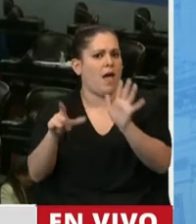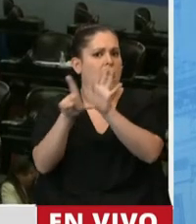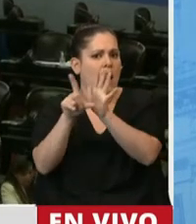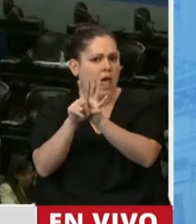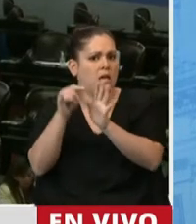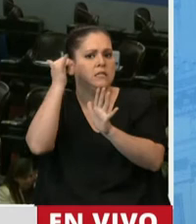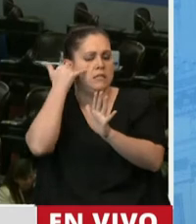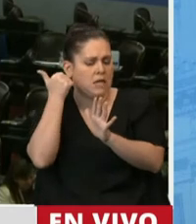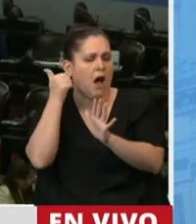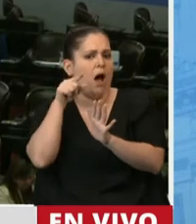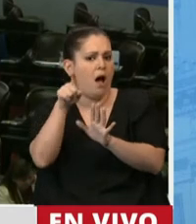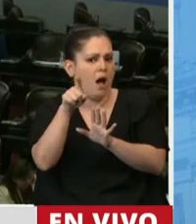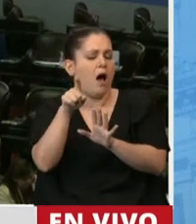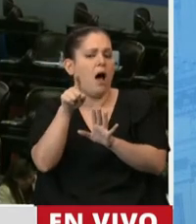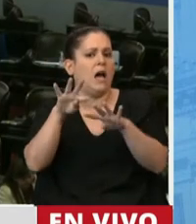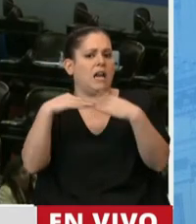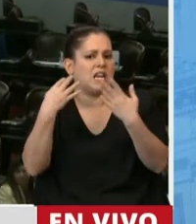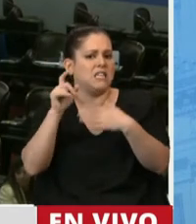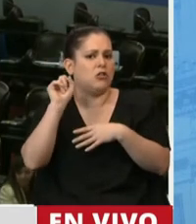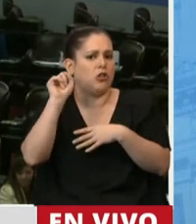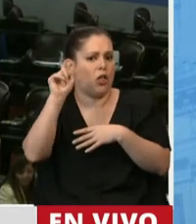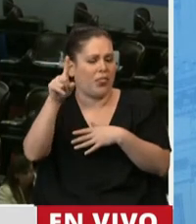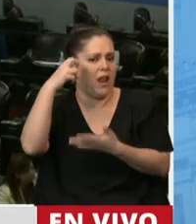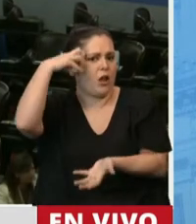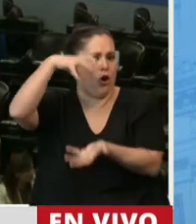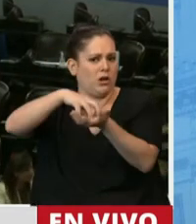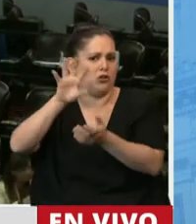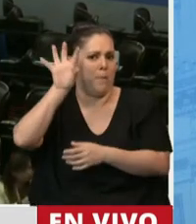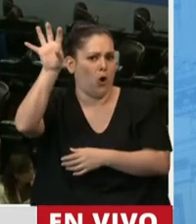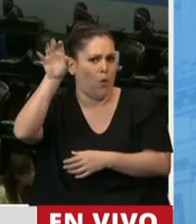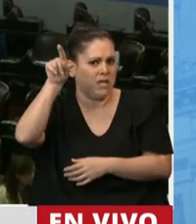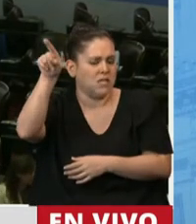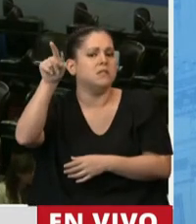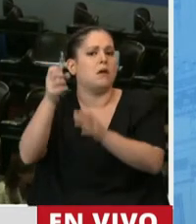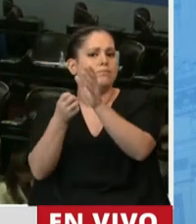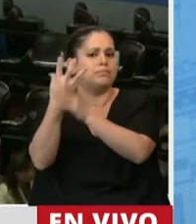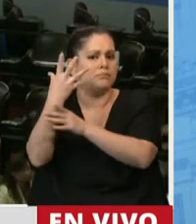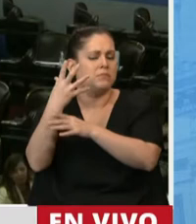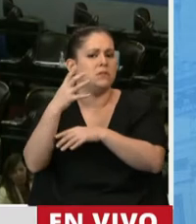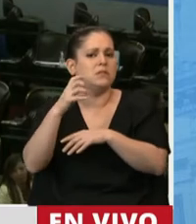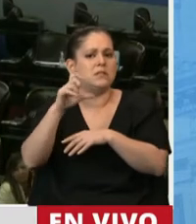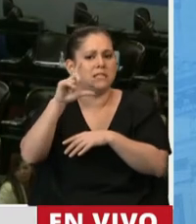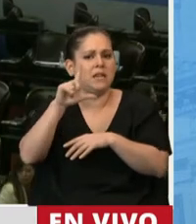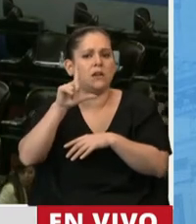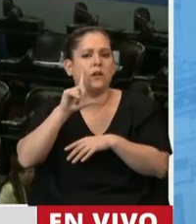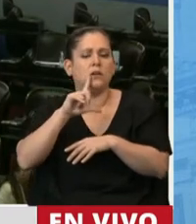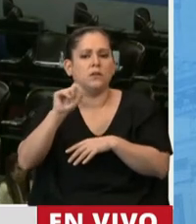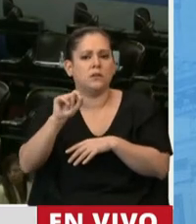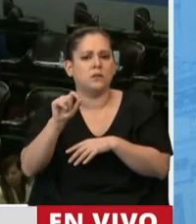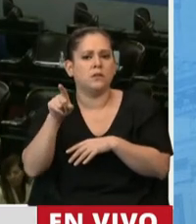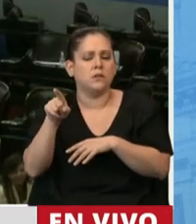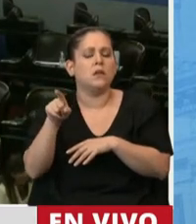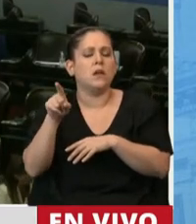Estado parlamentario en el recinto, en el Congreso Provincial para la creación de un Silicon, un Silicon que venimos trabajando